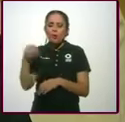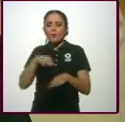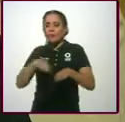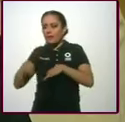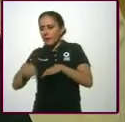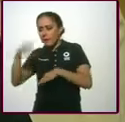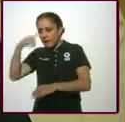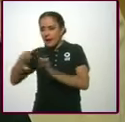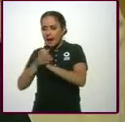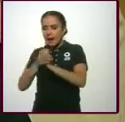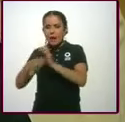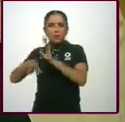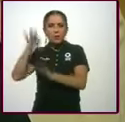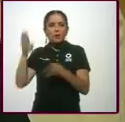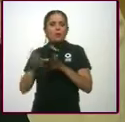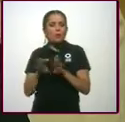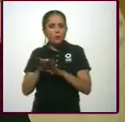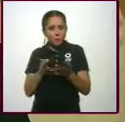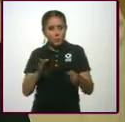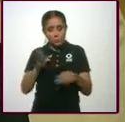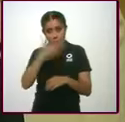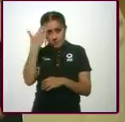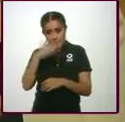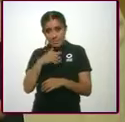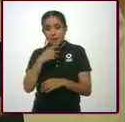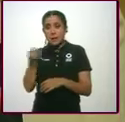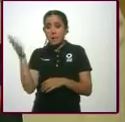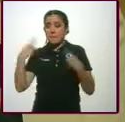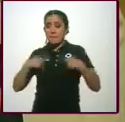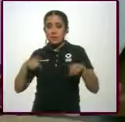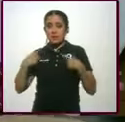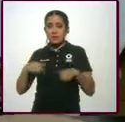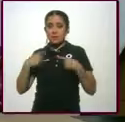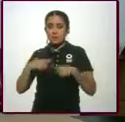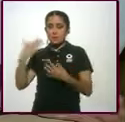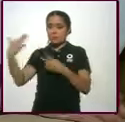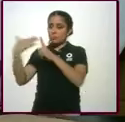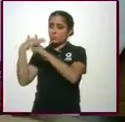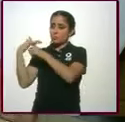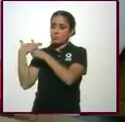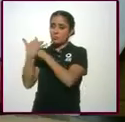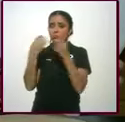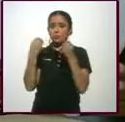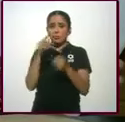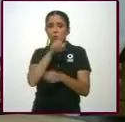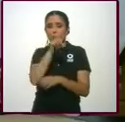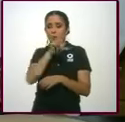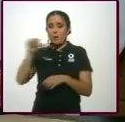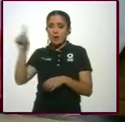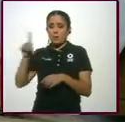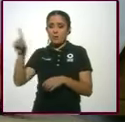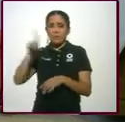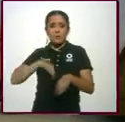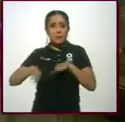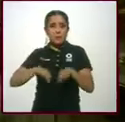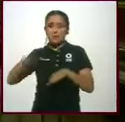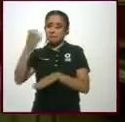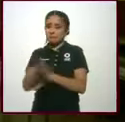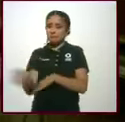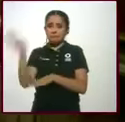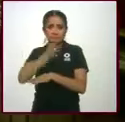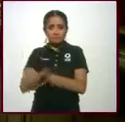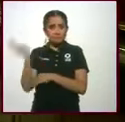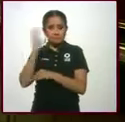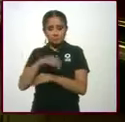Porque tú estás expuesto a la gente de lunes a domingo. De lunes es de domingo a domingo. ¿Qué es lo que pasa? Aquí en la